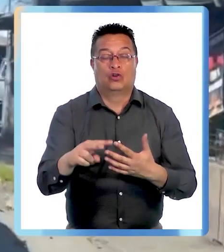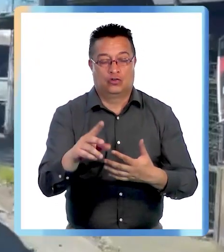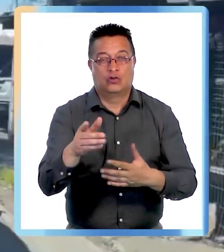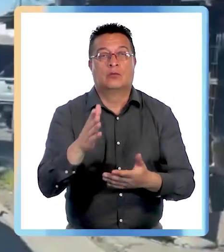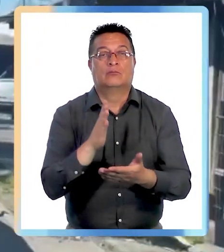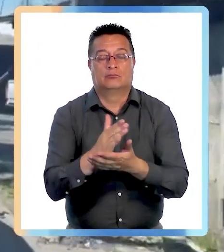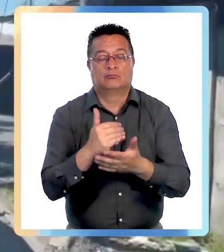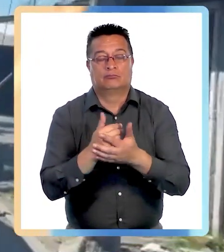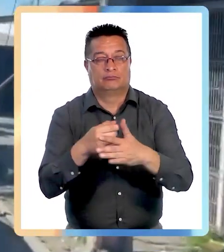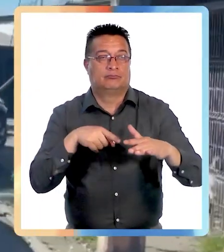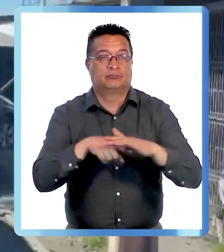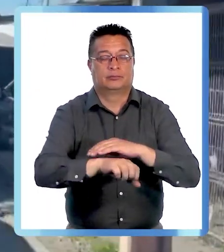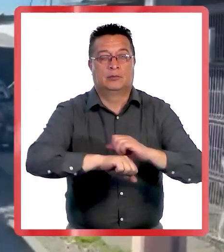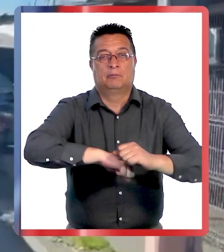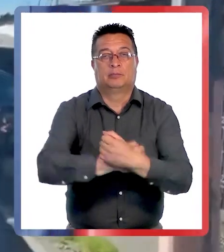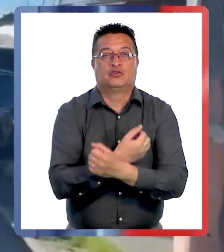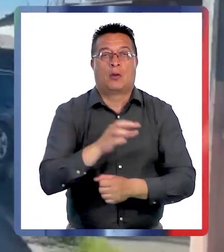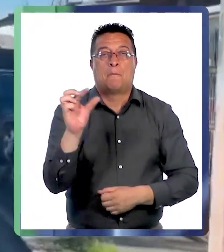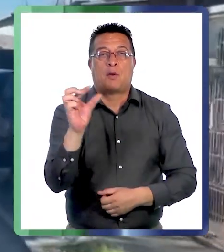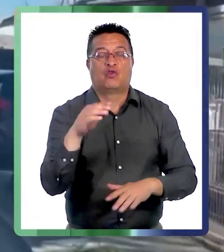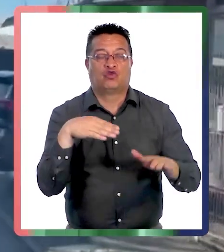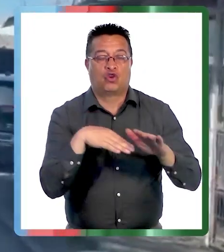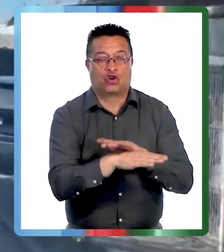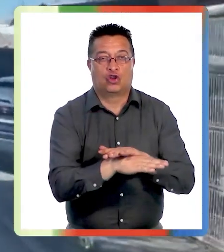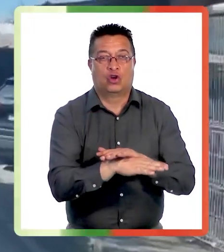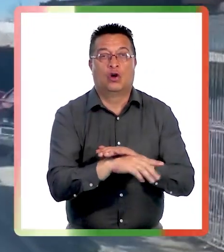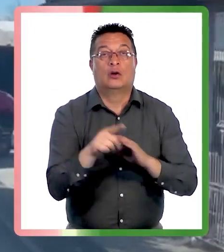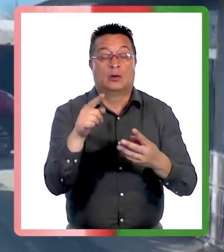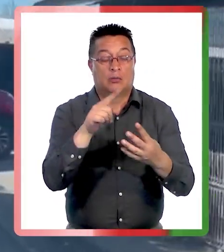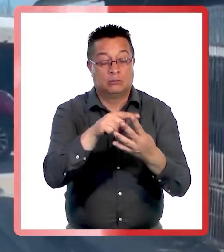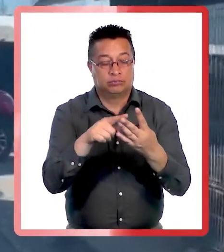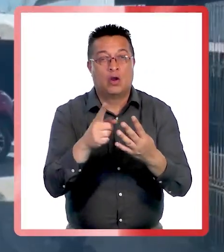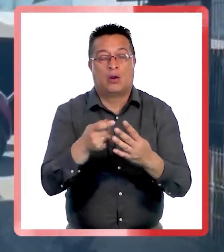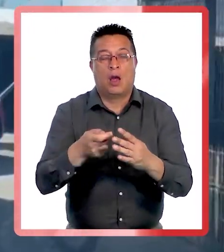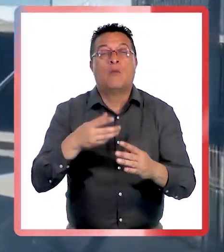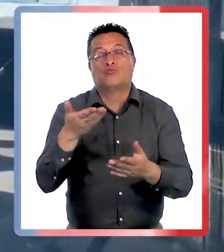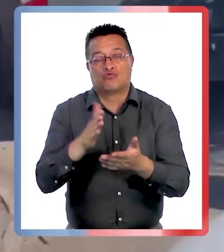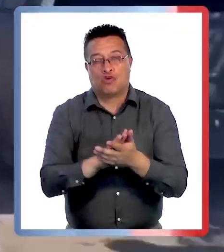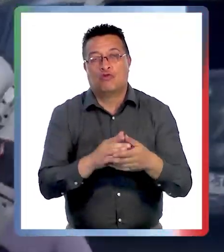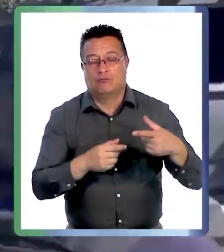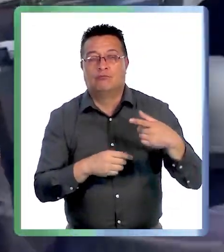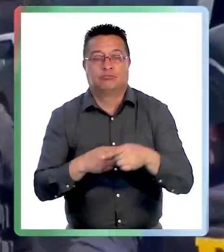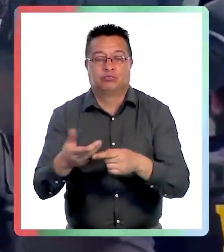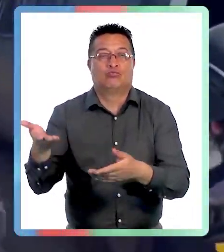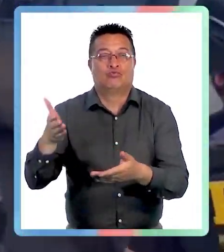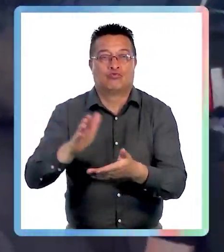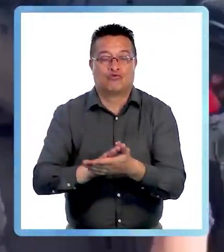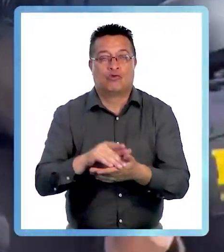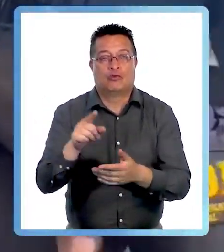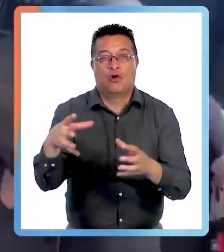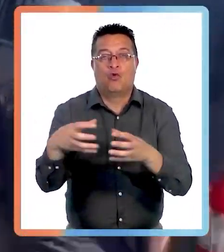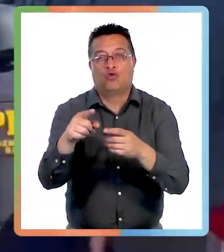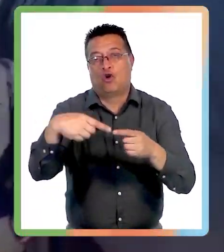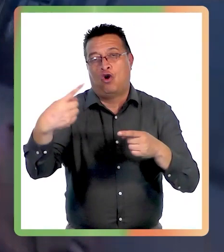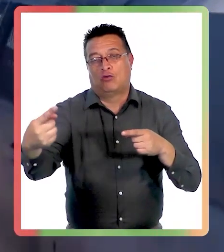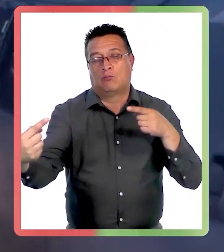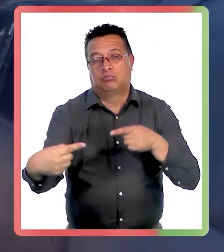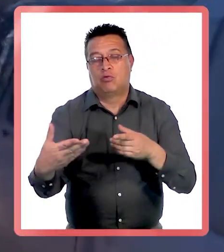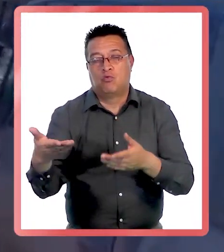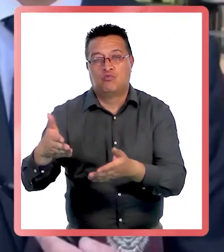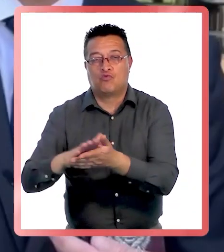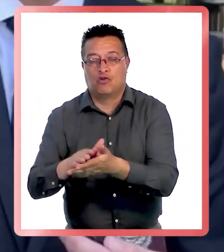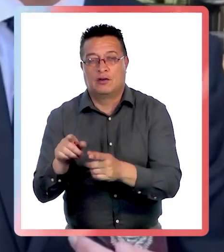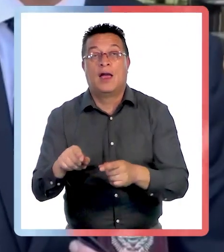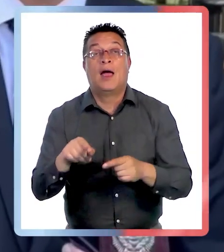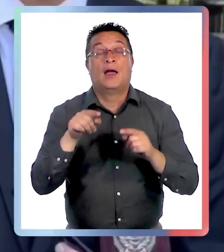quedaron bajo la medida cautelar de prisión preventiva, entre ellas el autor material de la muerte de un sujeto de la banda rival.